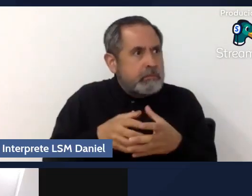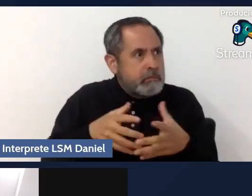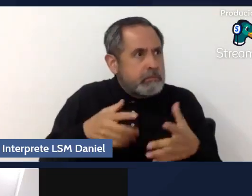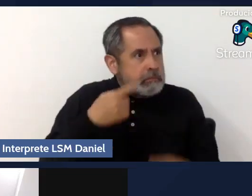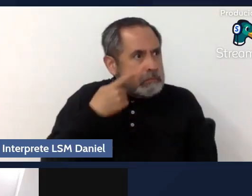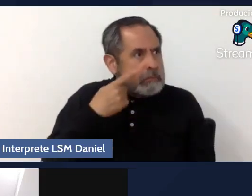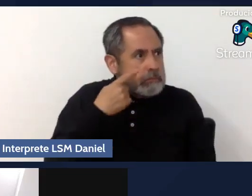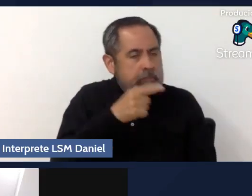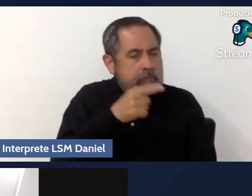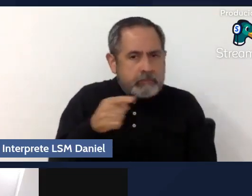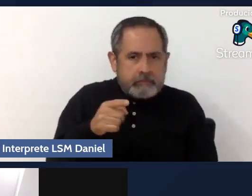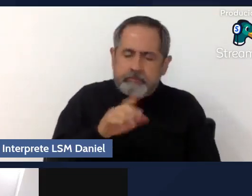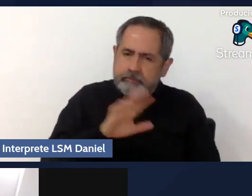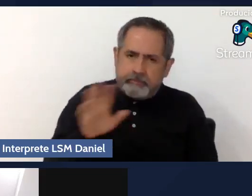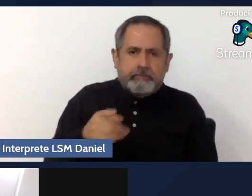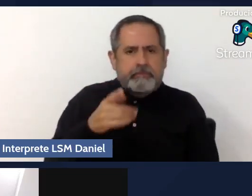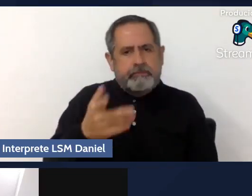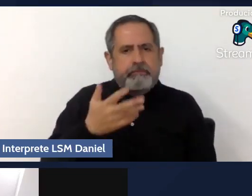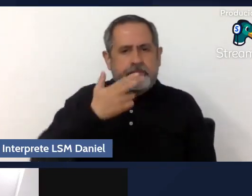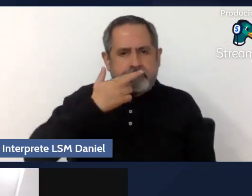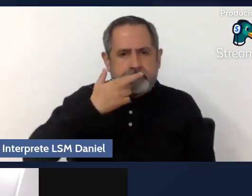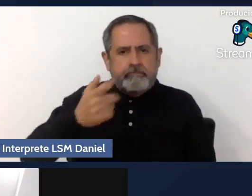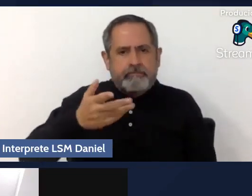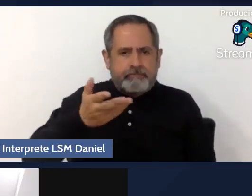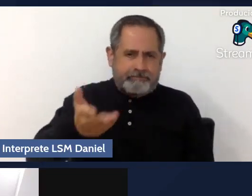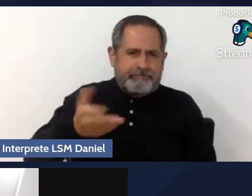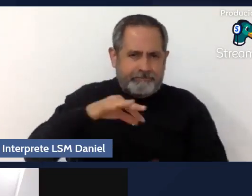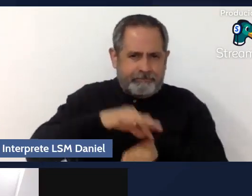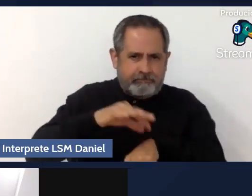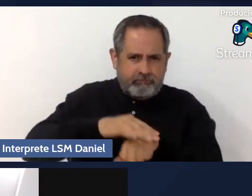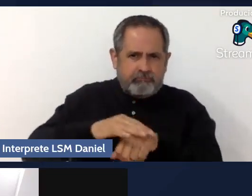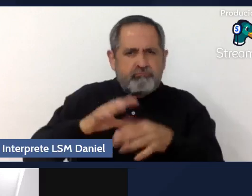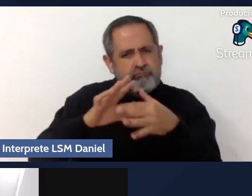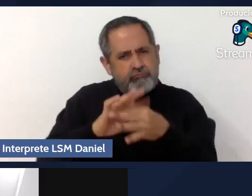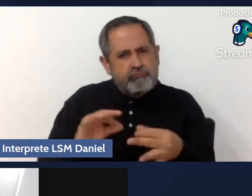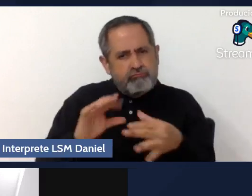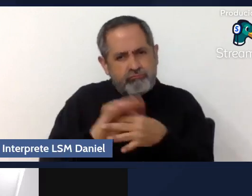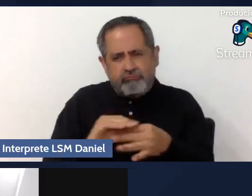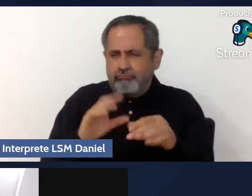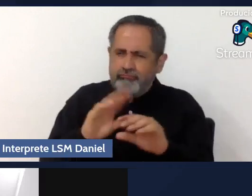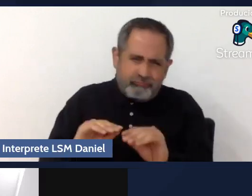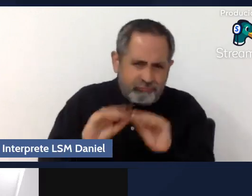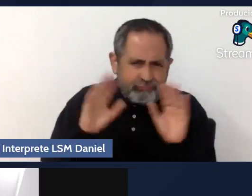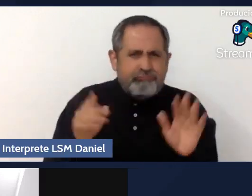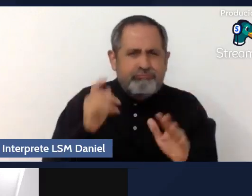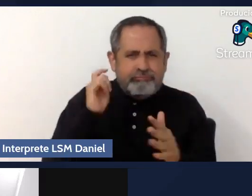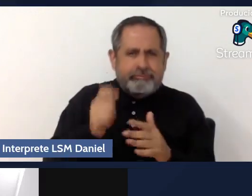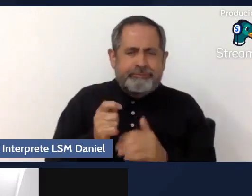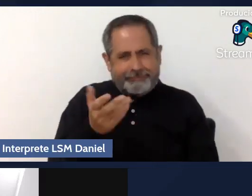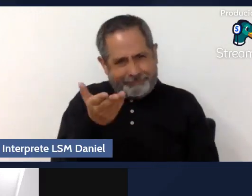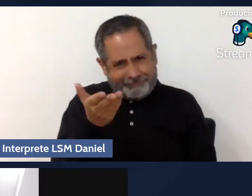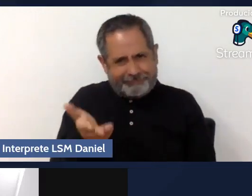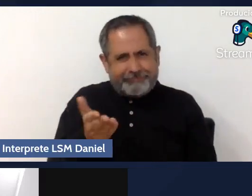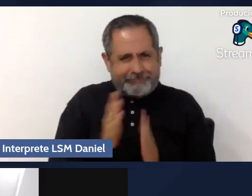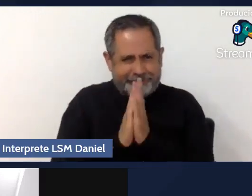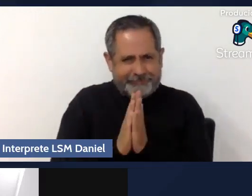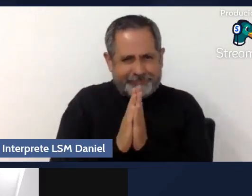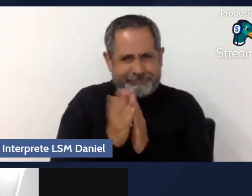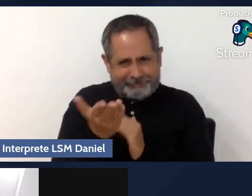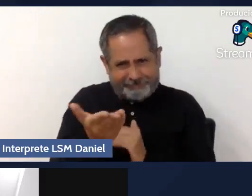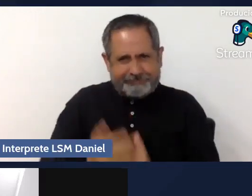más. Pero, bueno, ¿quién mejor que ella para que nos dé una explicación más a detalle? Adelante, doctora, por favor.